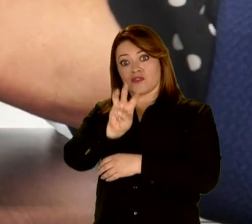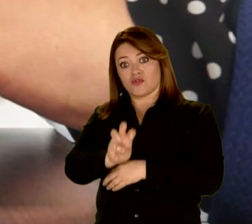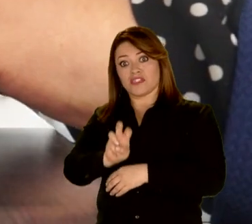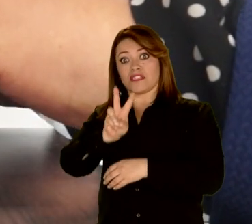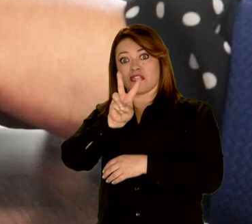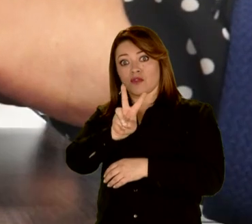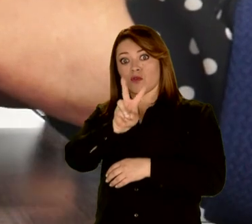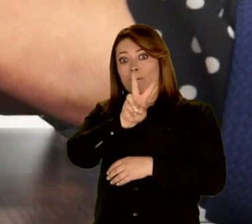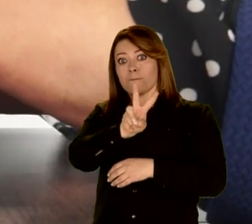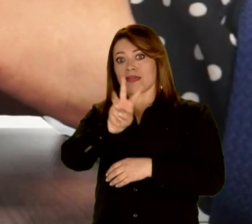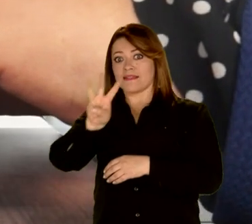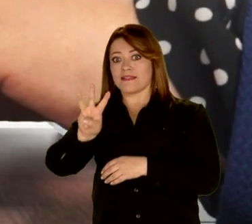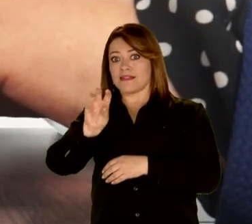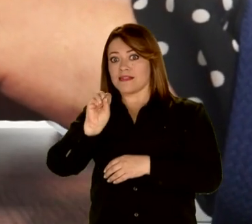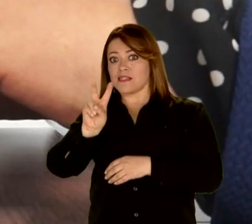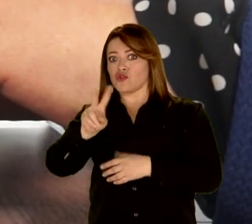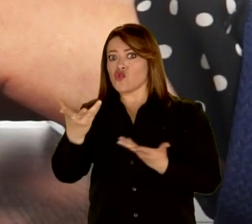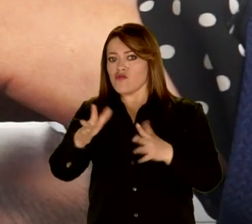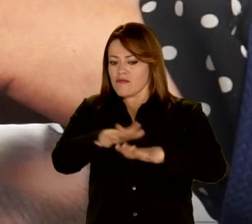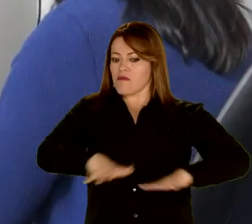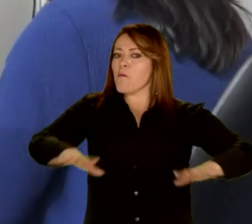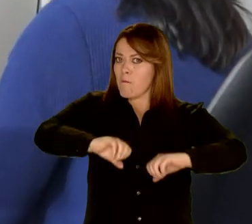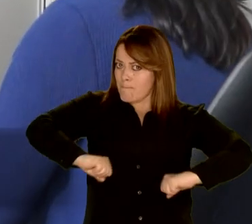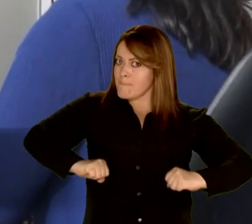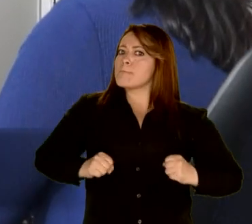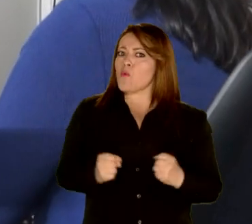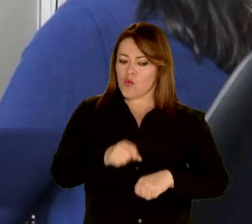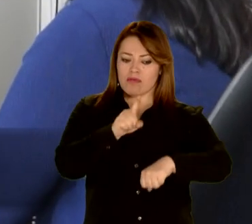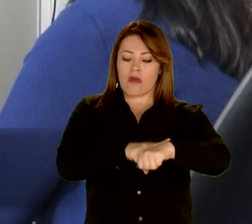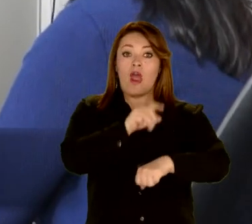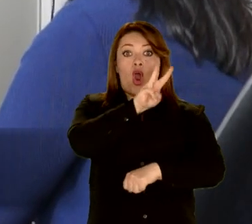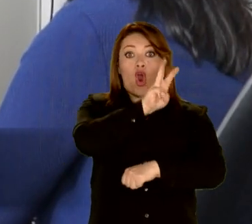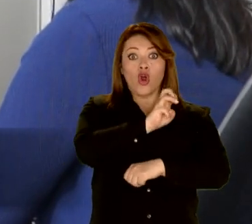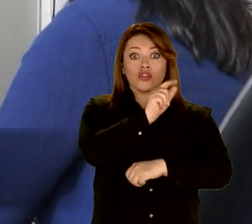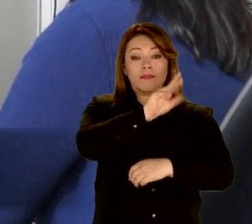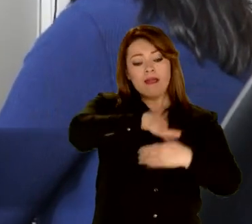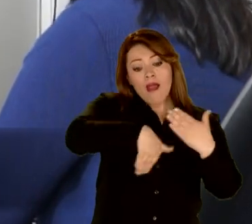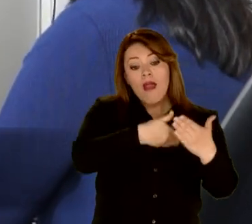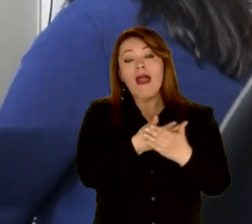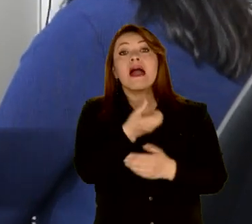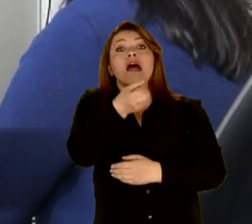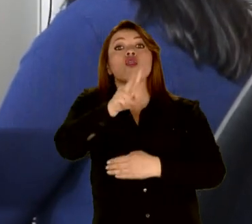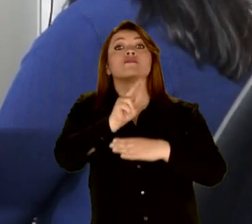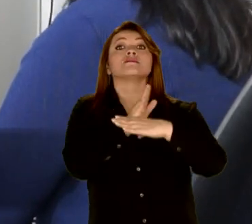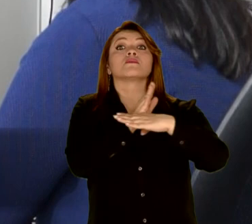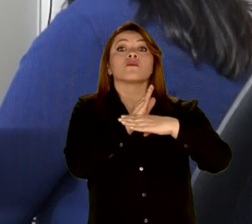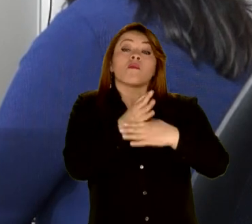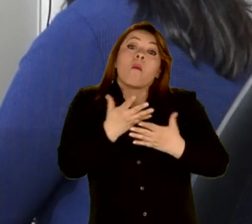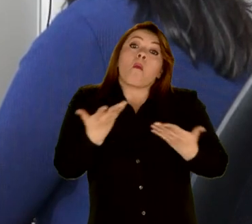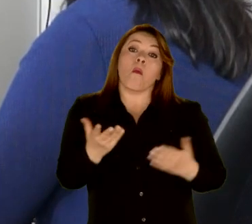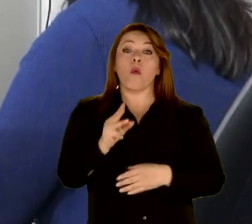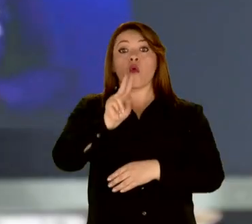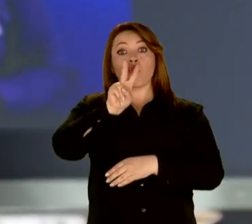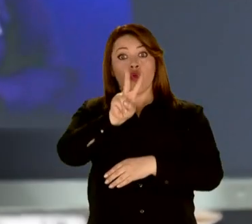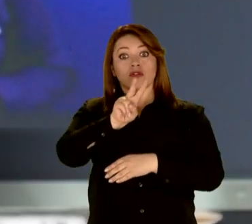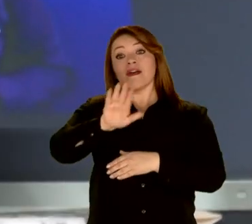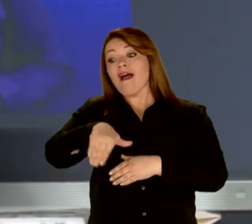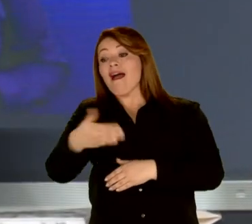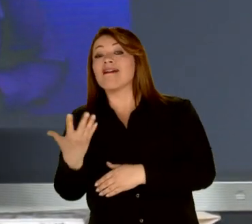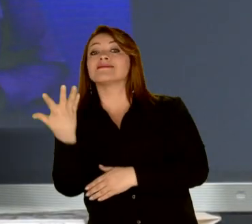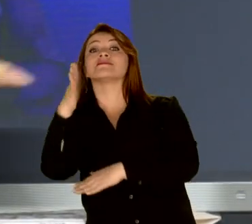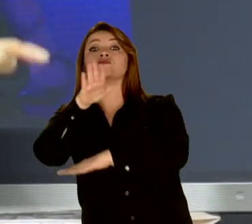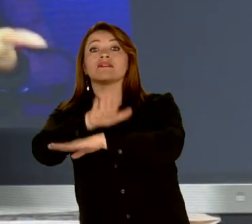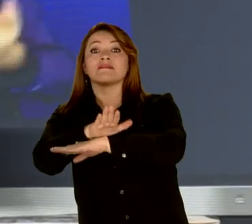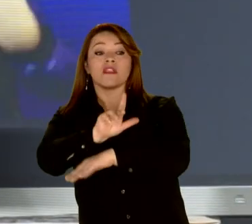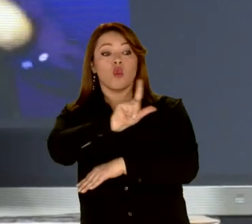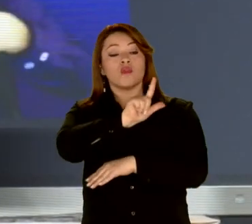al número 382-2302 en la Ciudad de Bogotá en horario de 8 y 30 de la mañana a 12 del mediodía y de 2